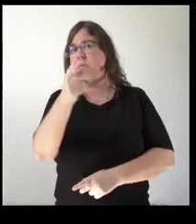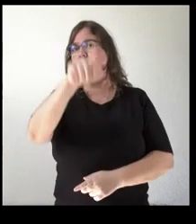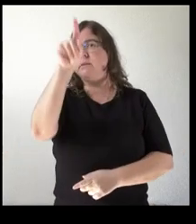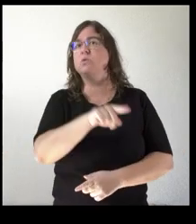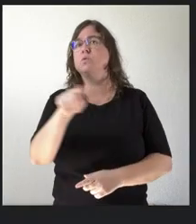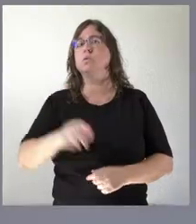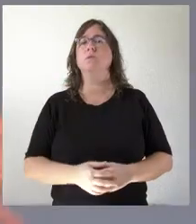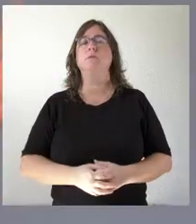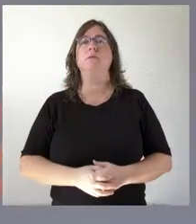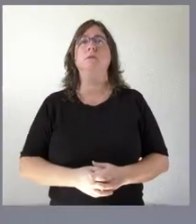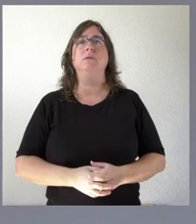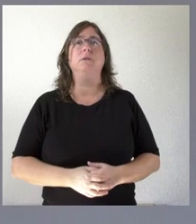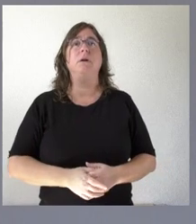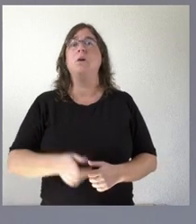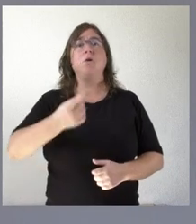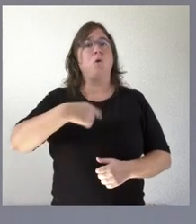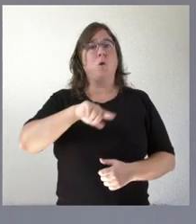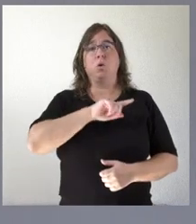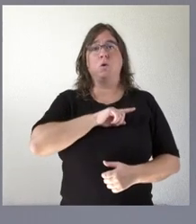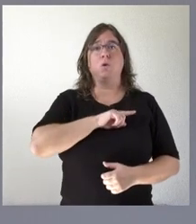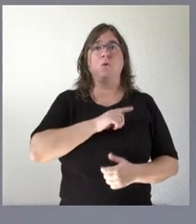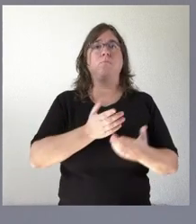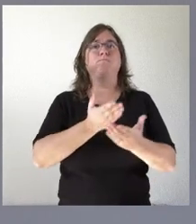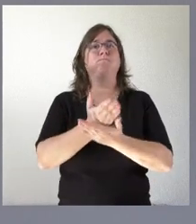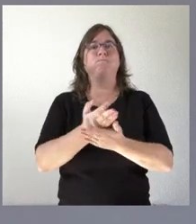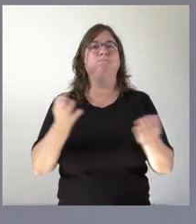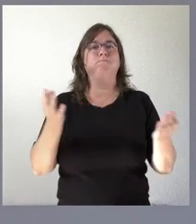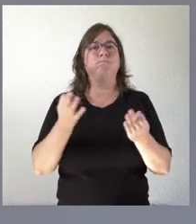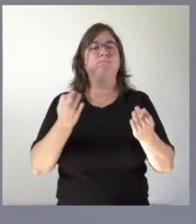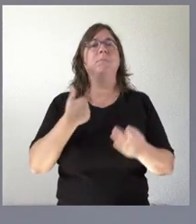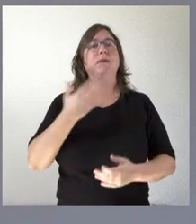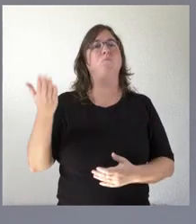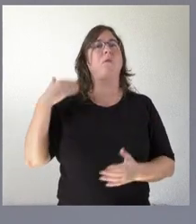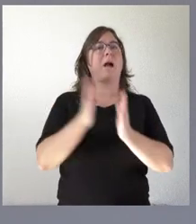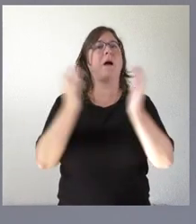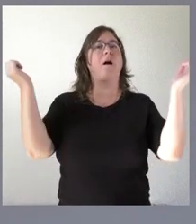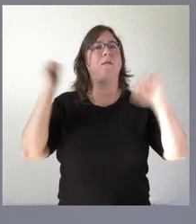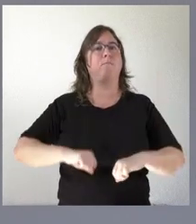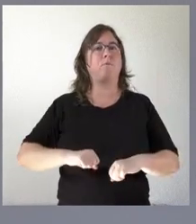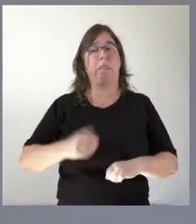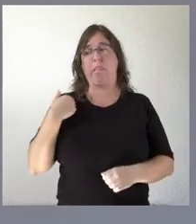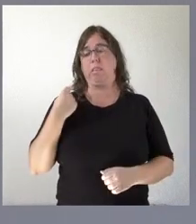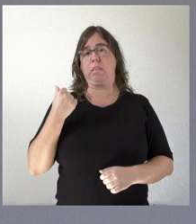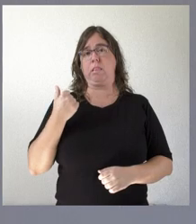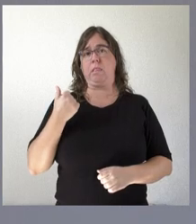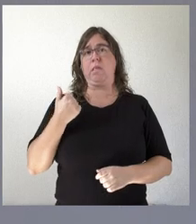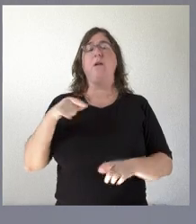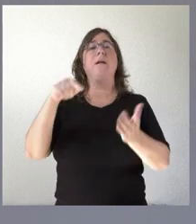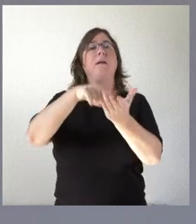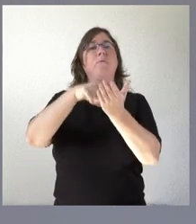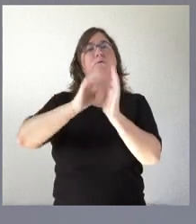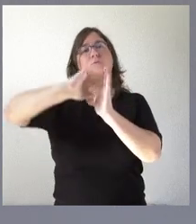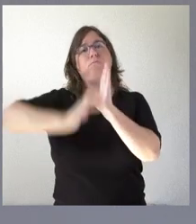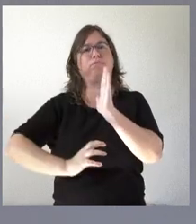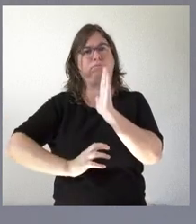Bueno entonces lo que nos hemos planteado inicialmente es lo que aprobamos el otro día que es muy reciente que es una bajada de impuestos